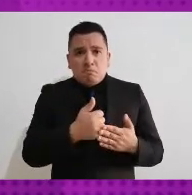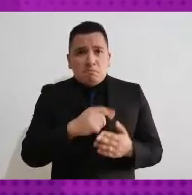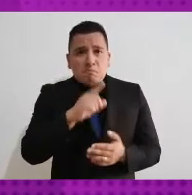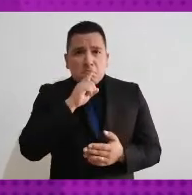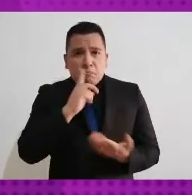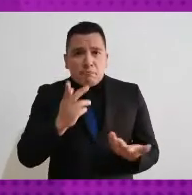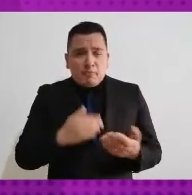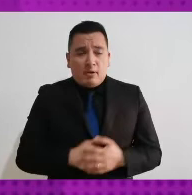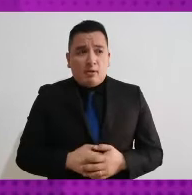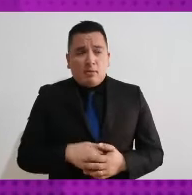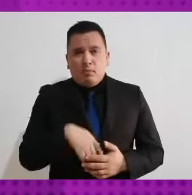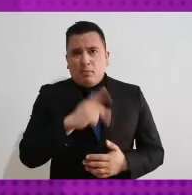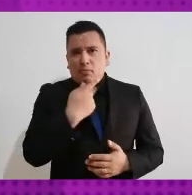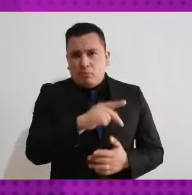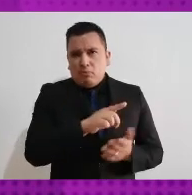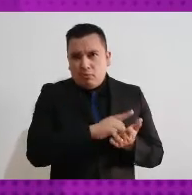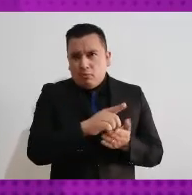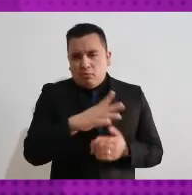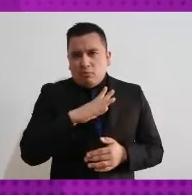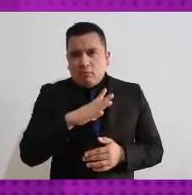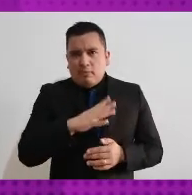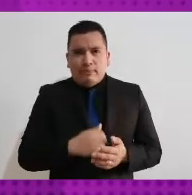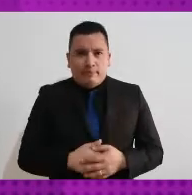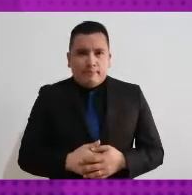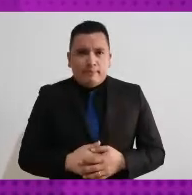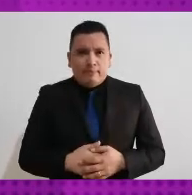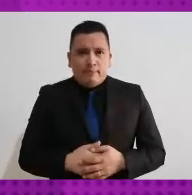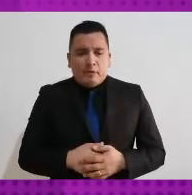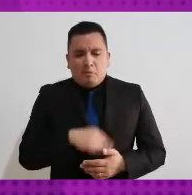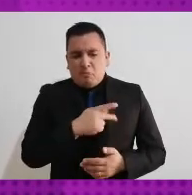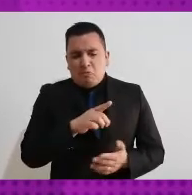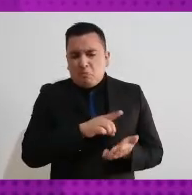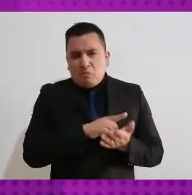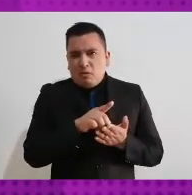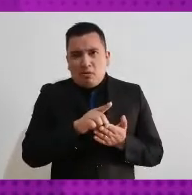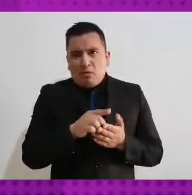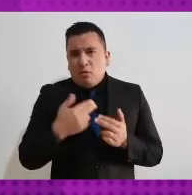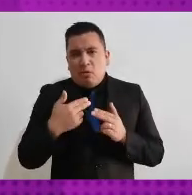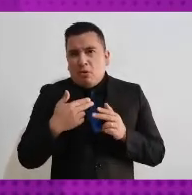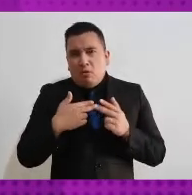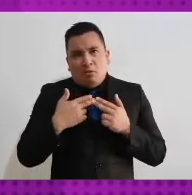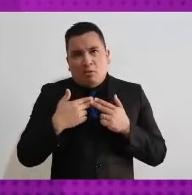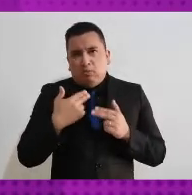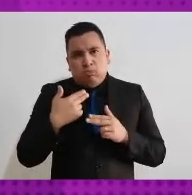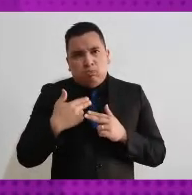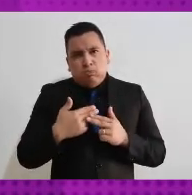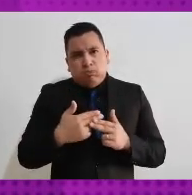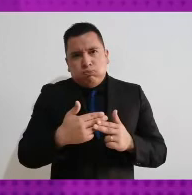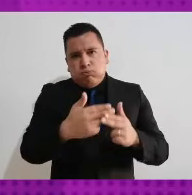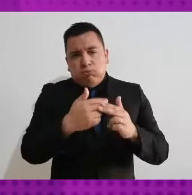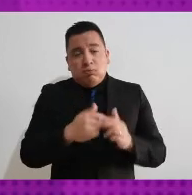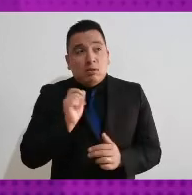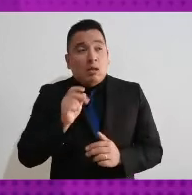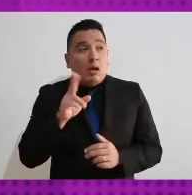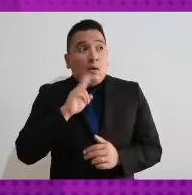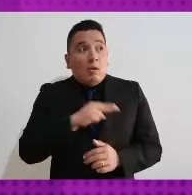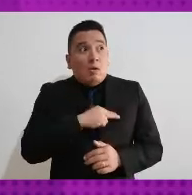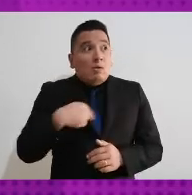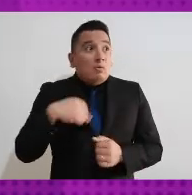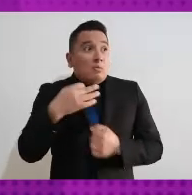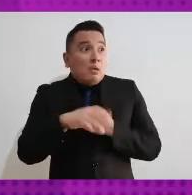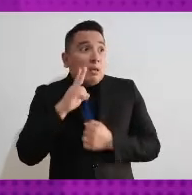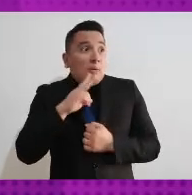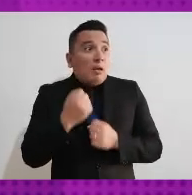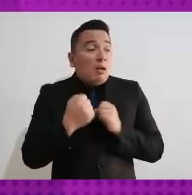derecho de la ciudadanía y es un derecho permanente que no es que ahora vamos a implementar una prueba piloto o lo